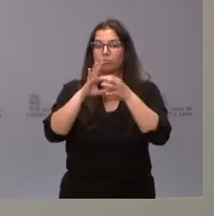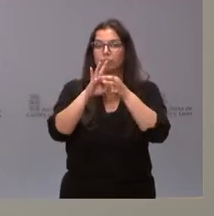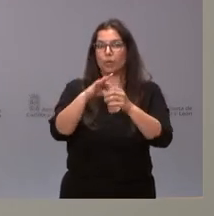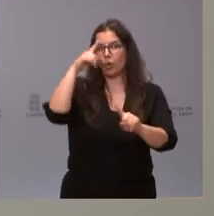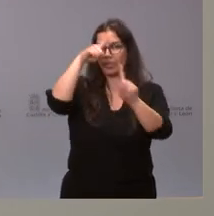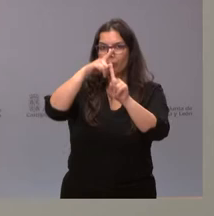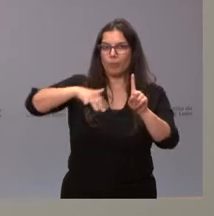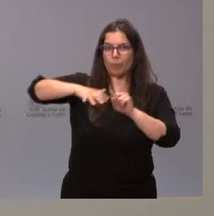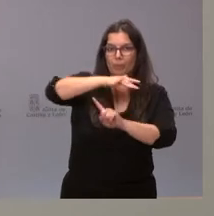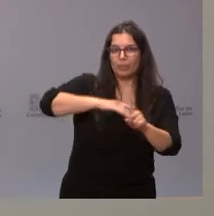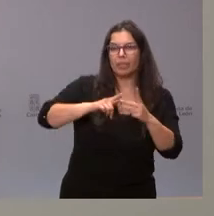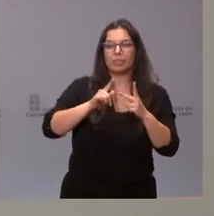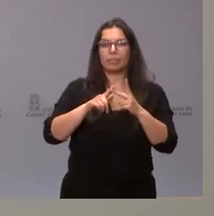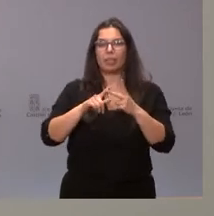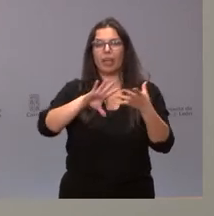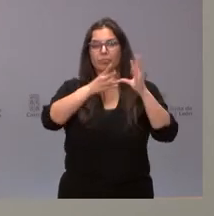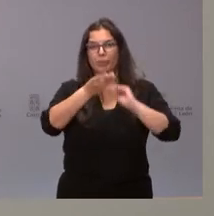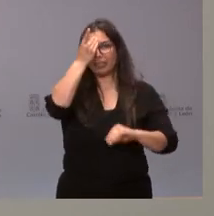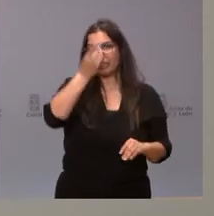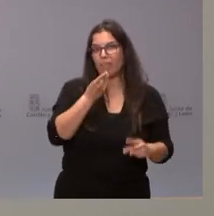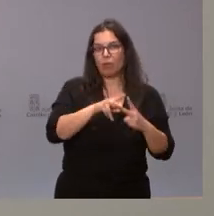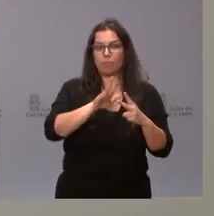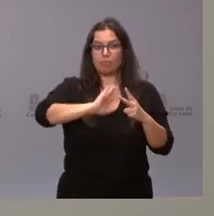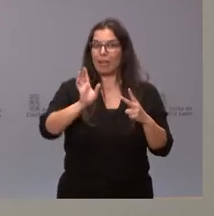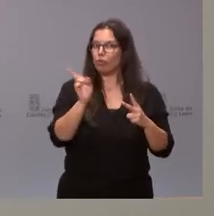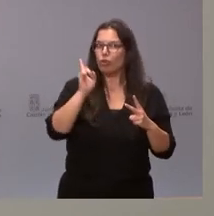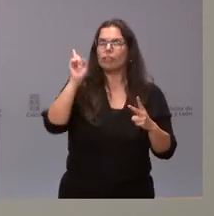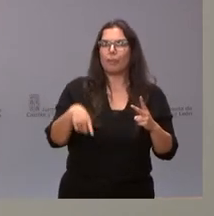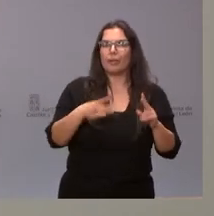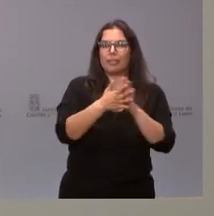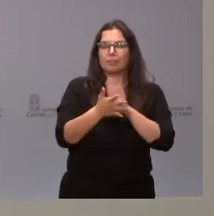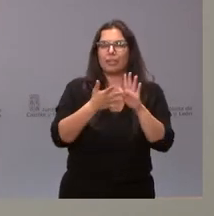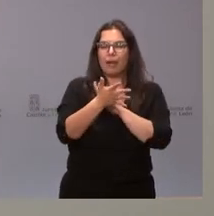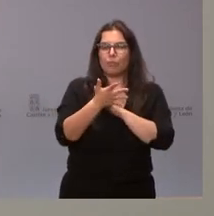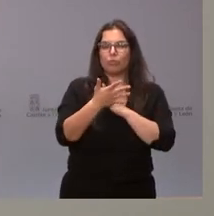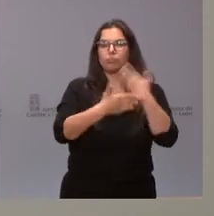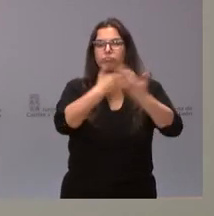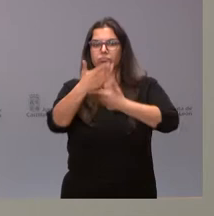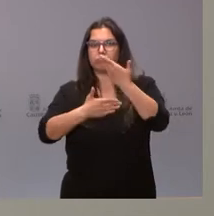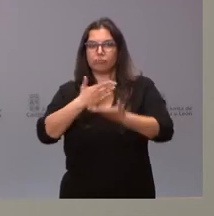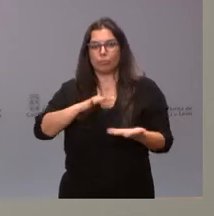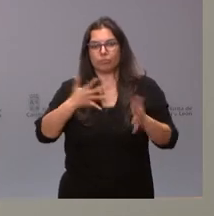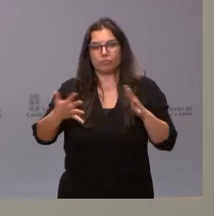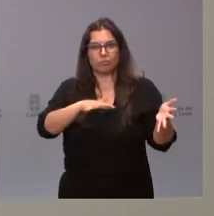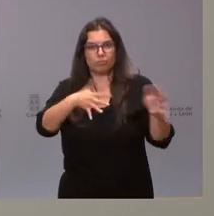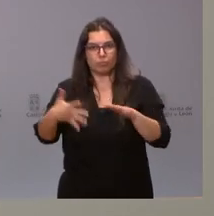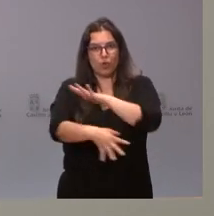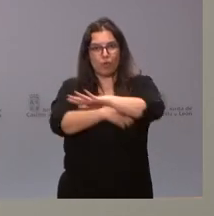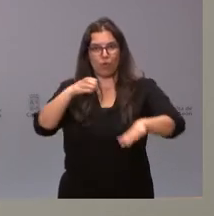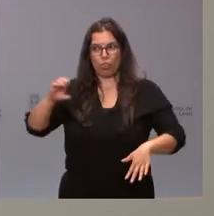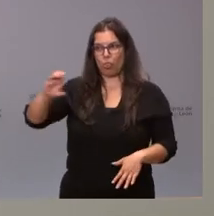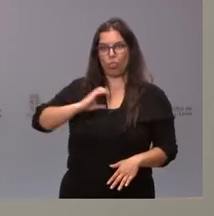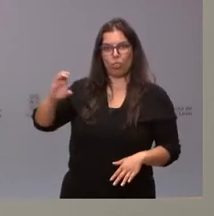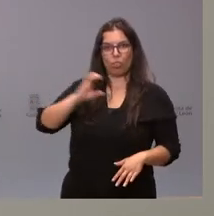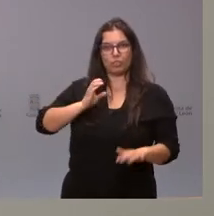medioambiental, de ámbito de digitalización, sino que, a su vez, les vamos comentando la progresiva ejecución de los fondos, porque no se trata